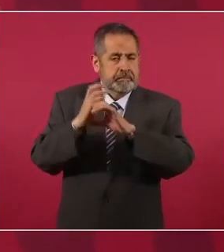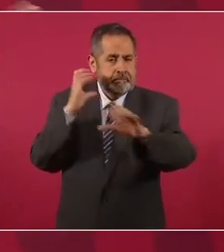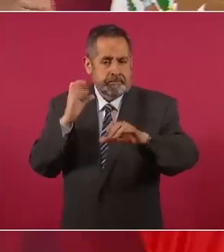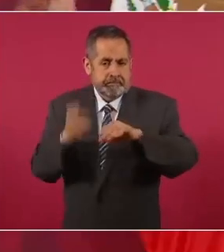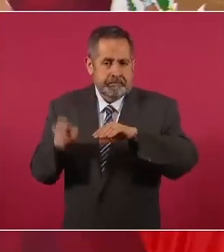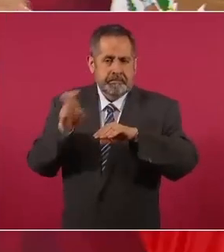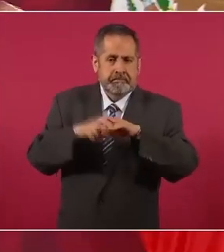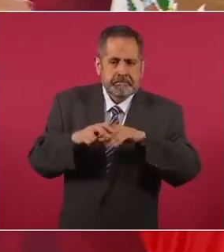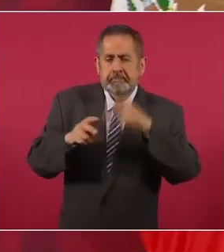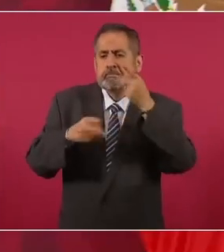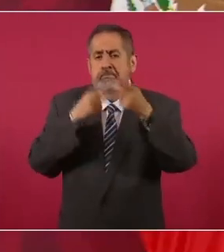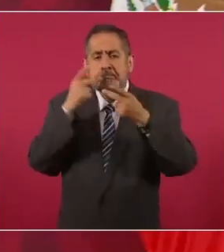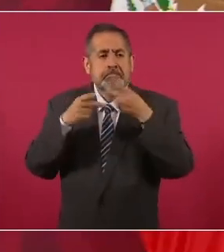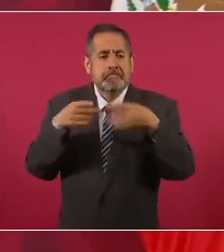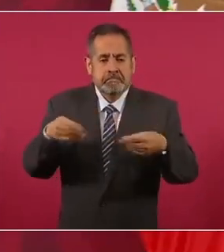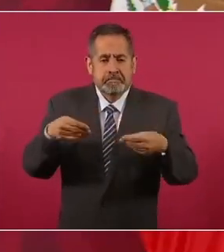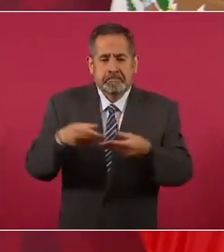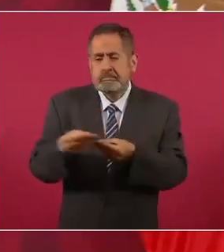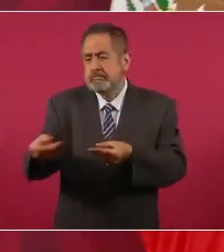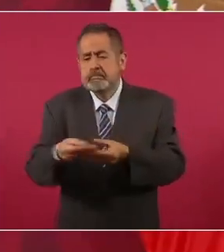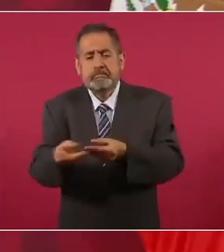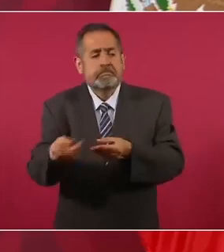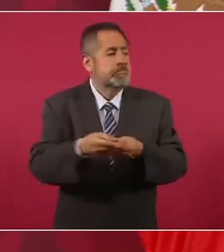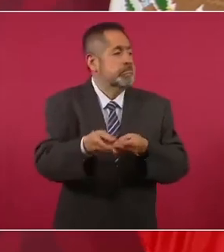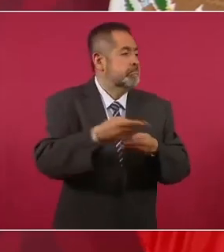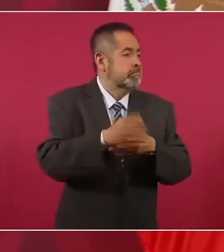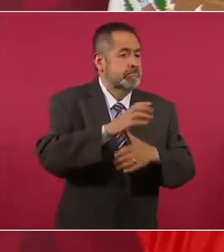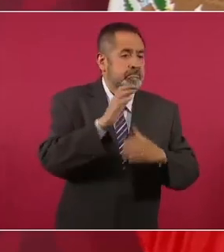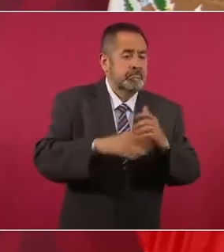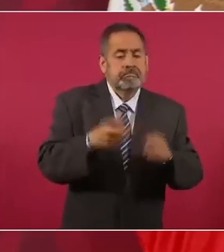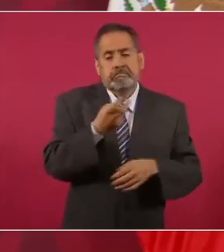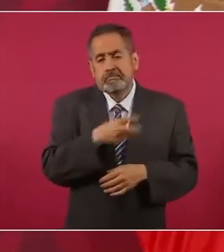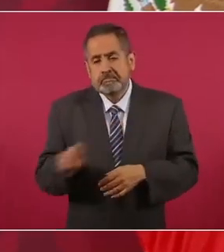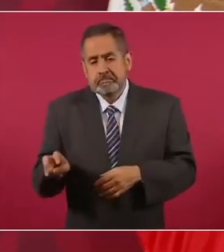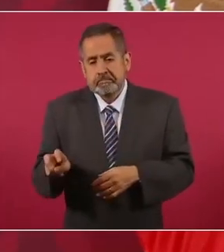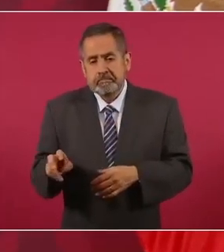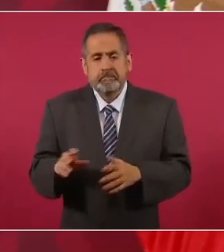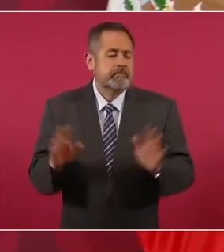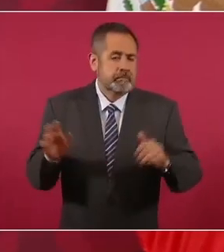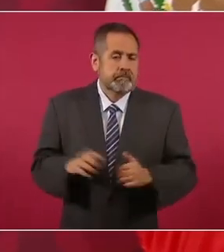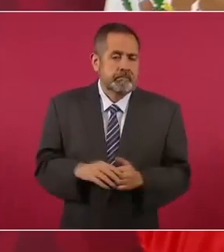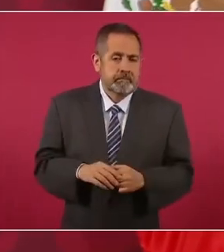hablar, repartir el volante y bajar. Y un día